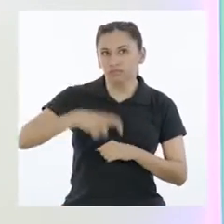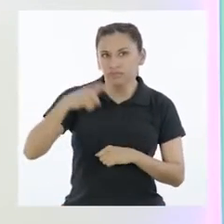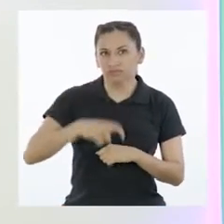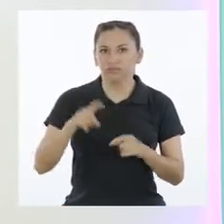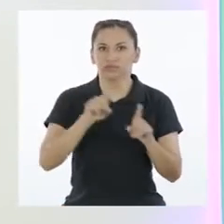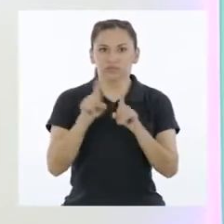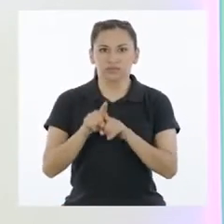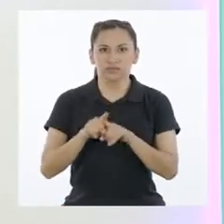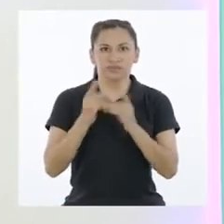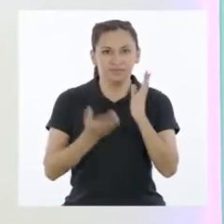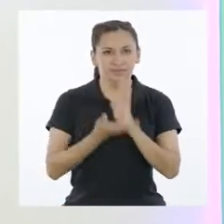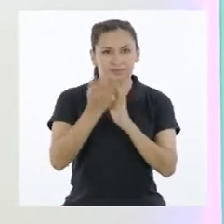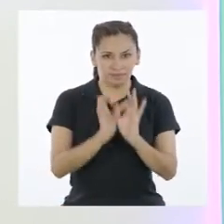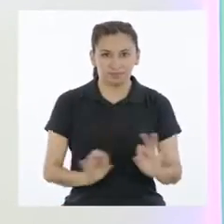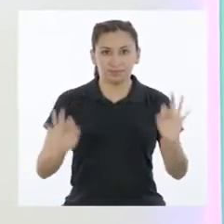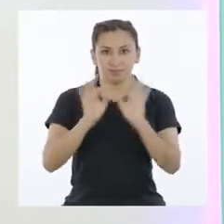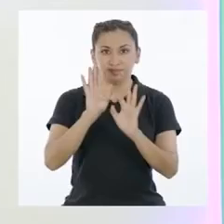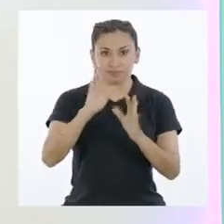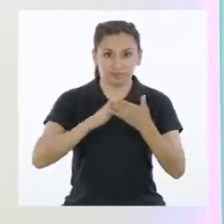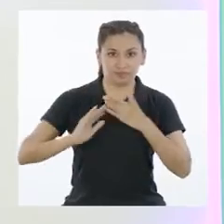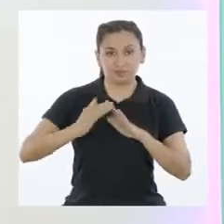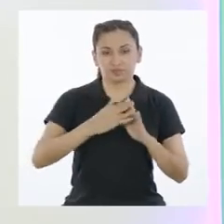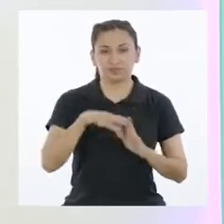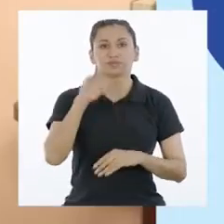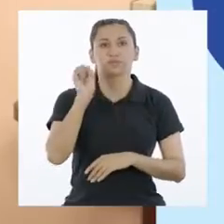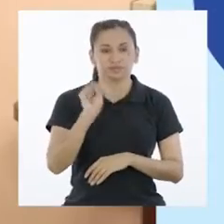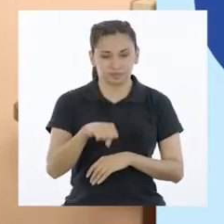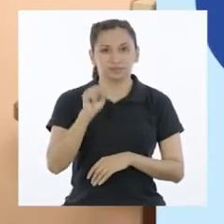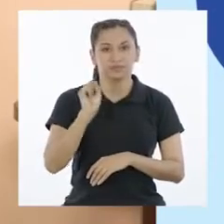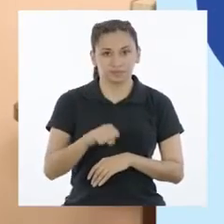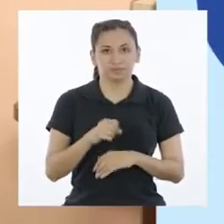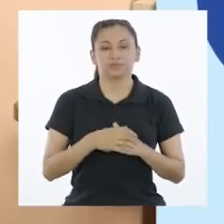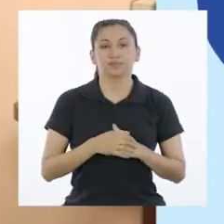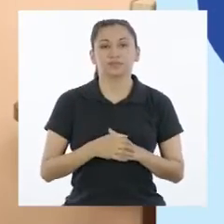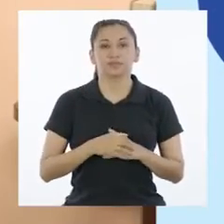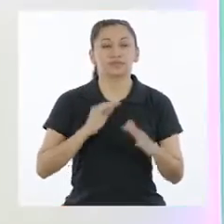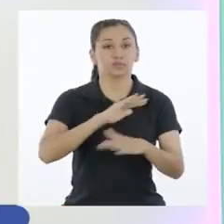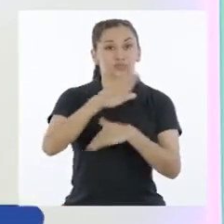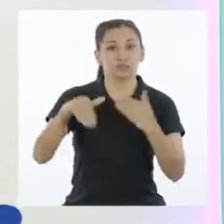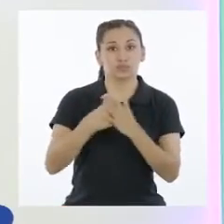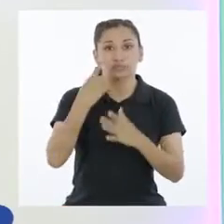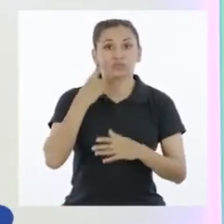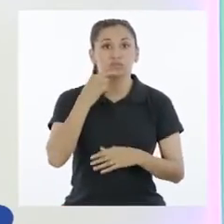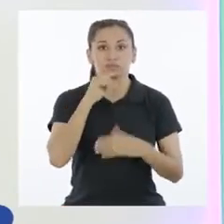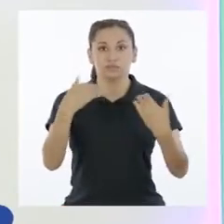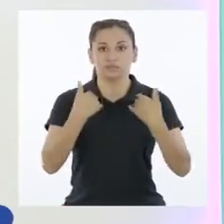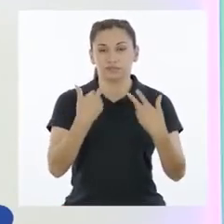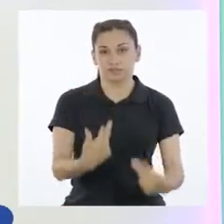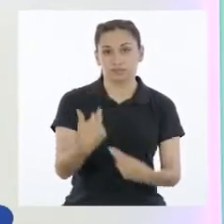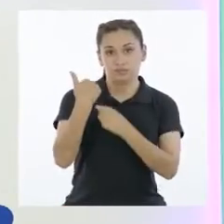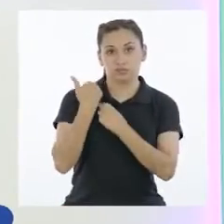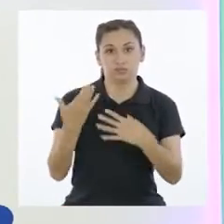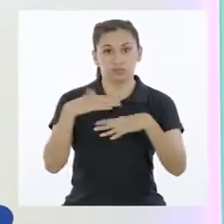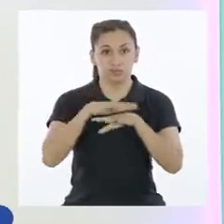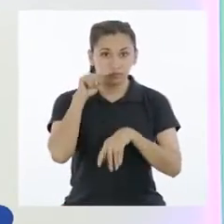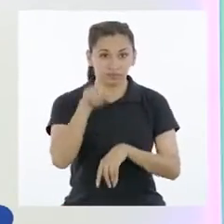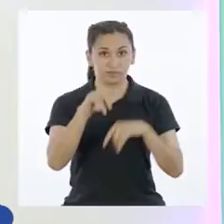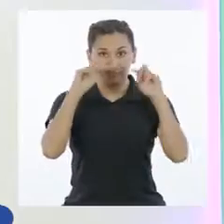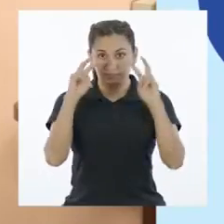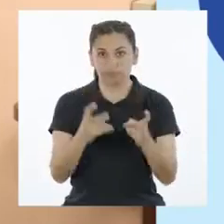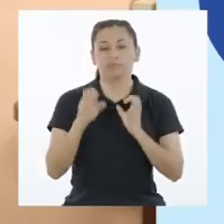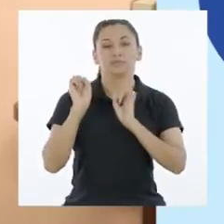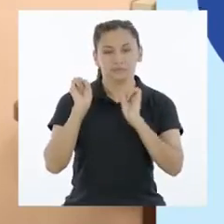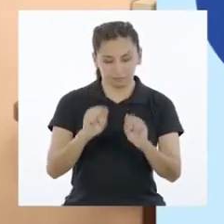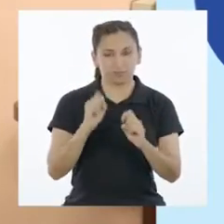necesidades y con lo que es más importante en una sociedad. Definitivamente. Todas y todos tenemos responsabilidad sobre